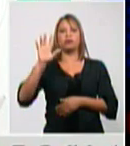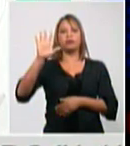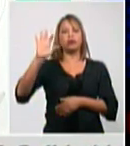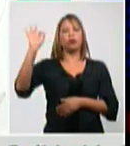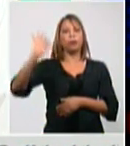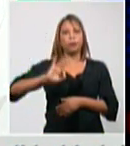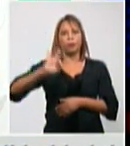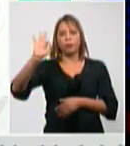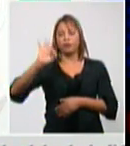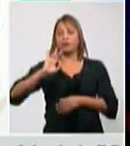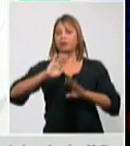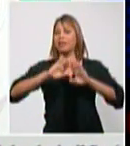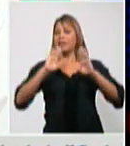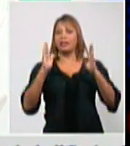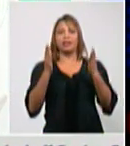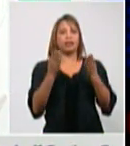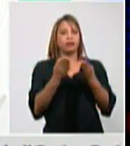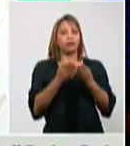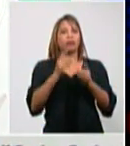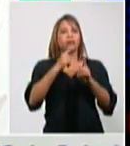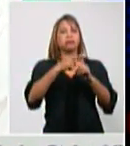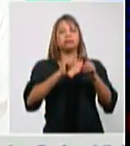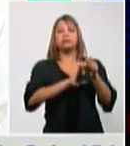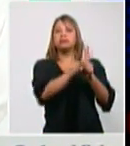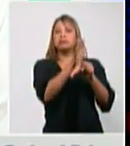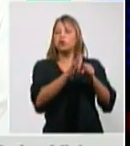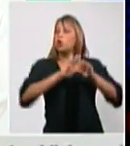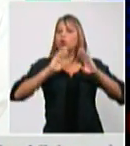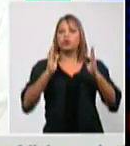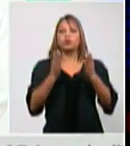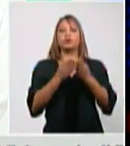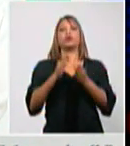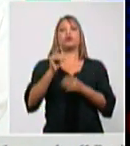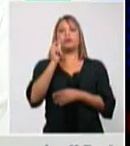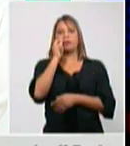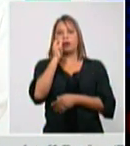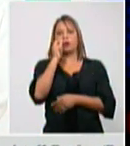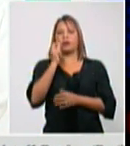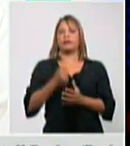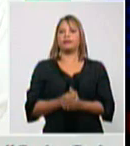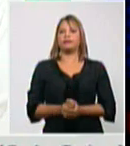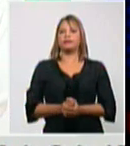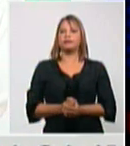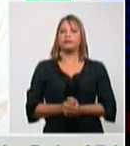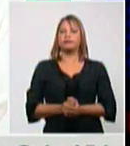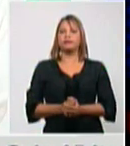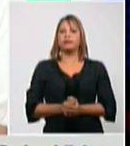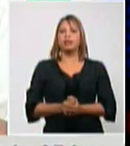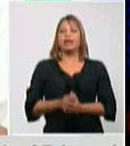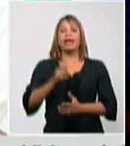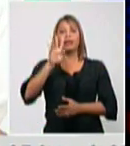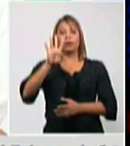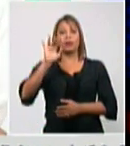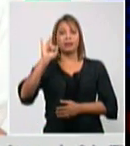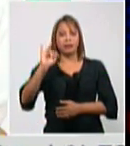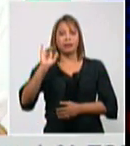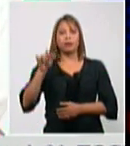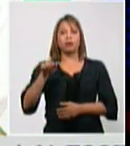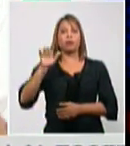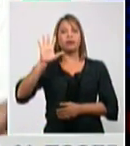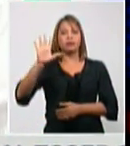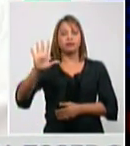casos diagnosticados han sido del sexo masculino y como es natural el 47,5%